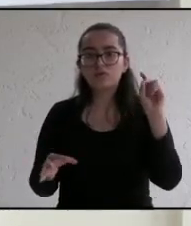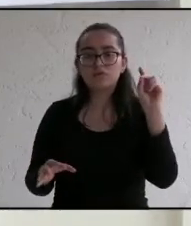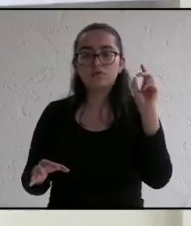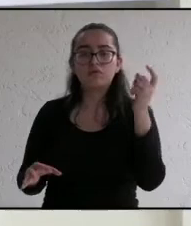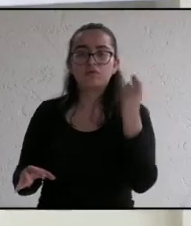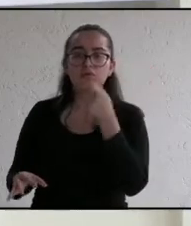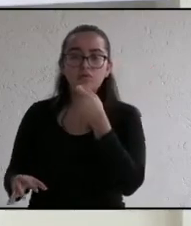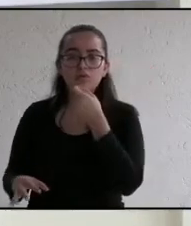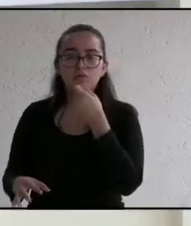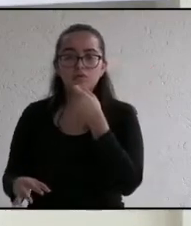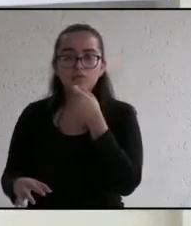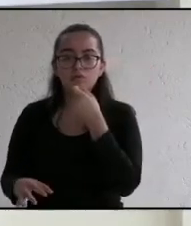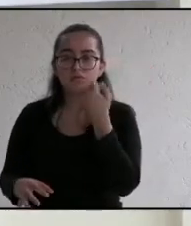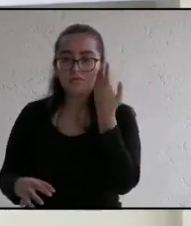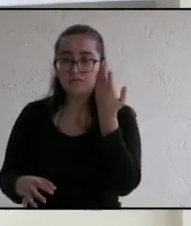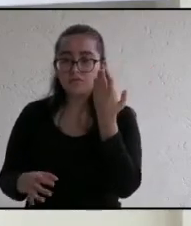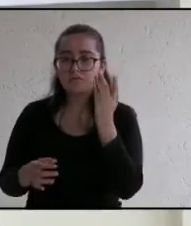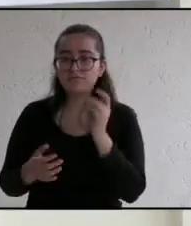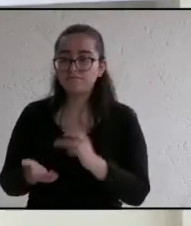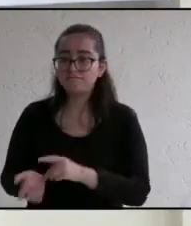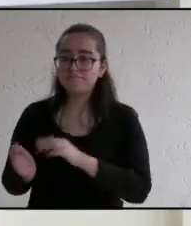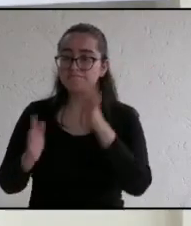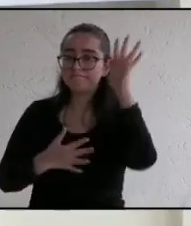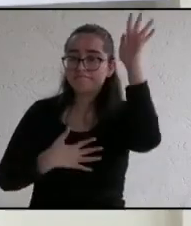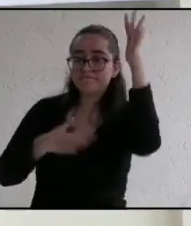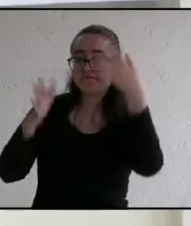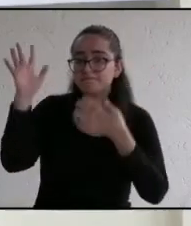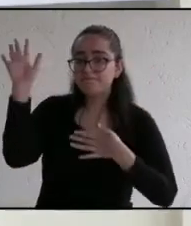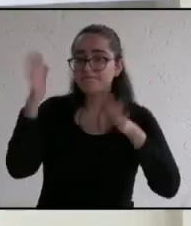segundos quieren hacer uso de ellos pueden levantar la mano.